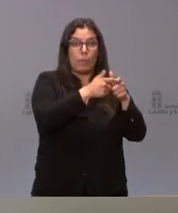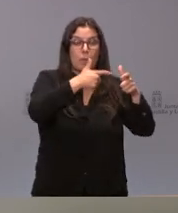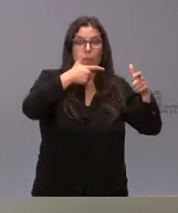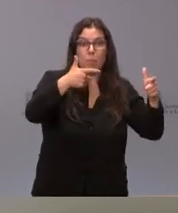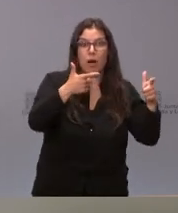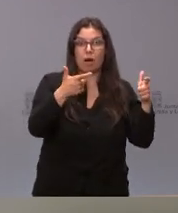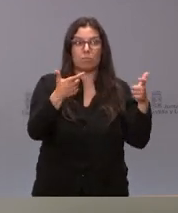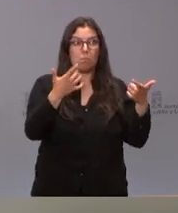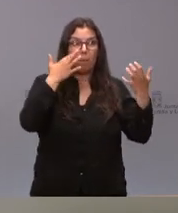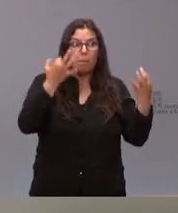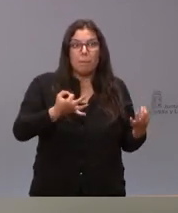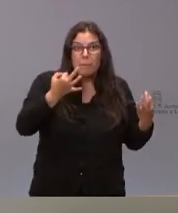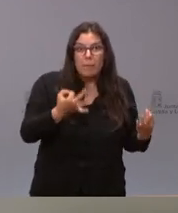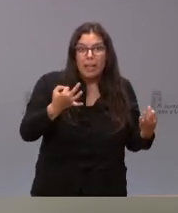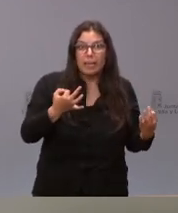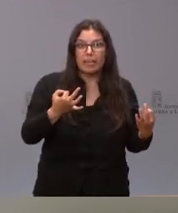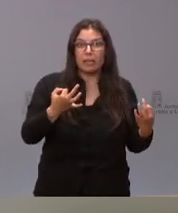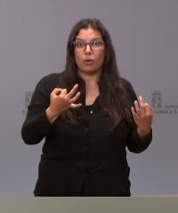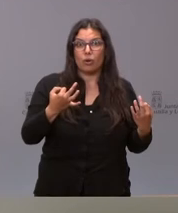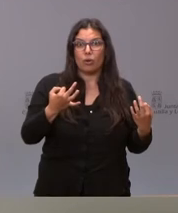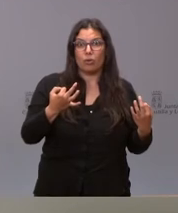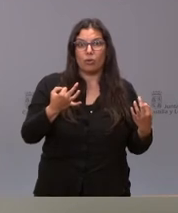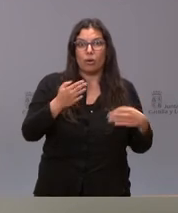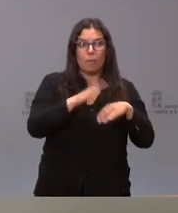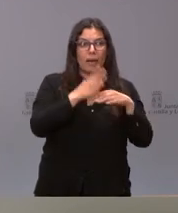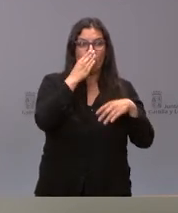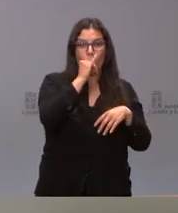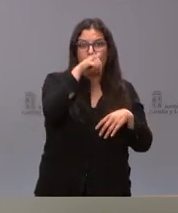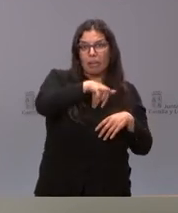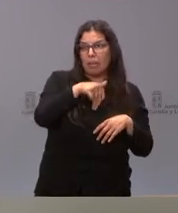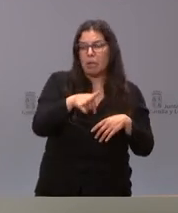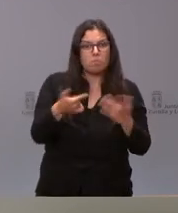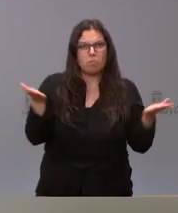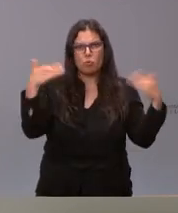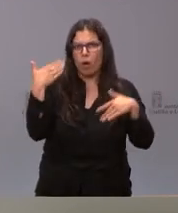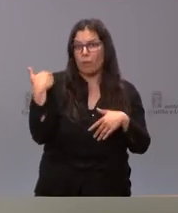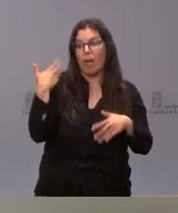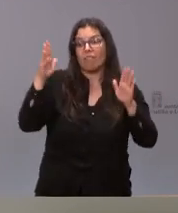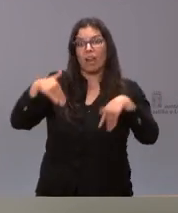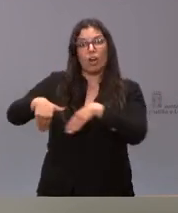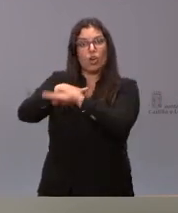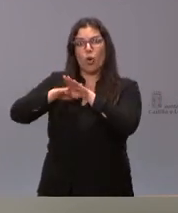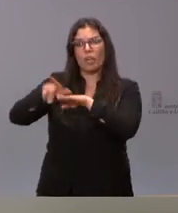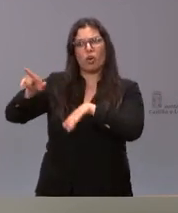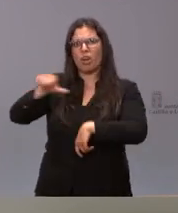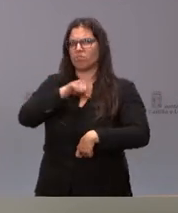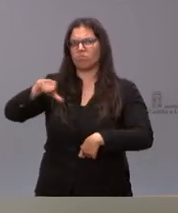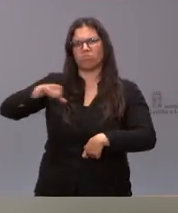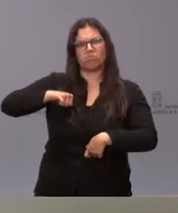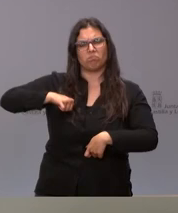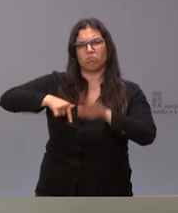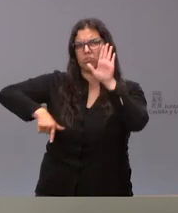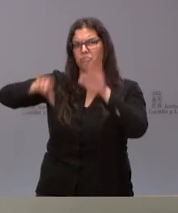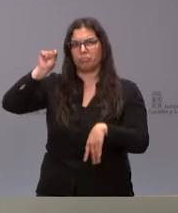ningún riesgo para la existencia del lobo en nuestra comunidad autónoma y que el gobierno de forma unilateral y con la